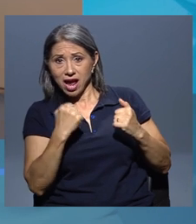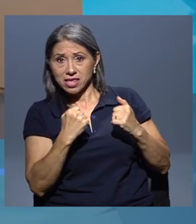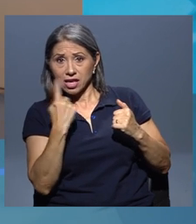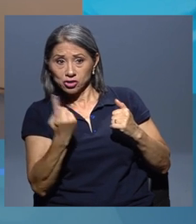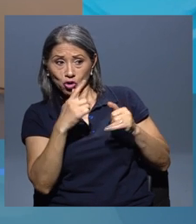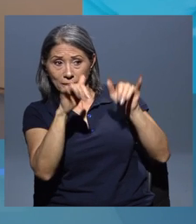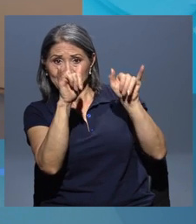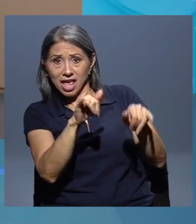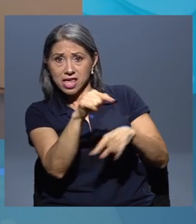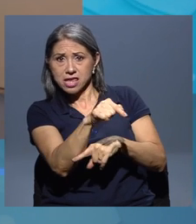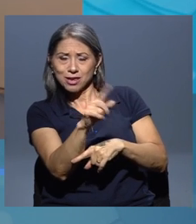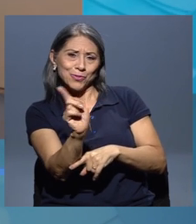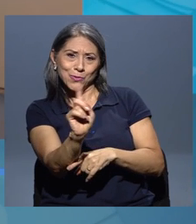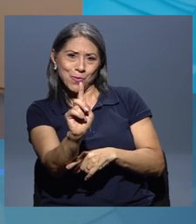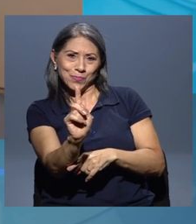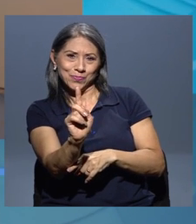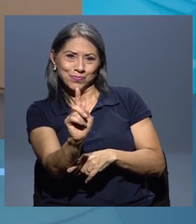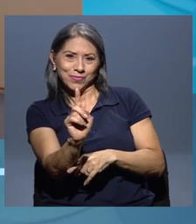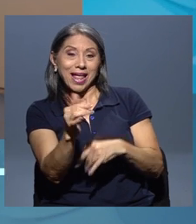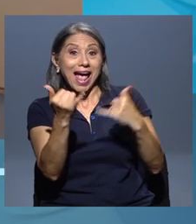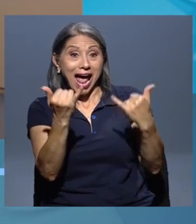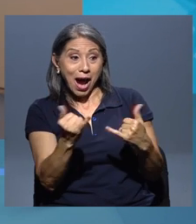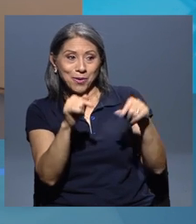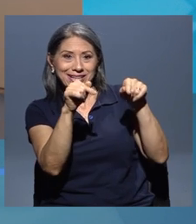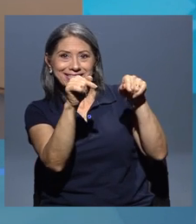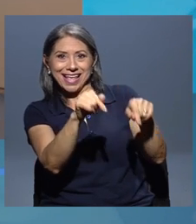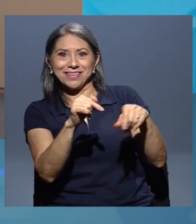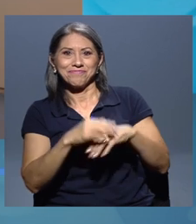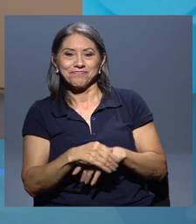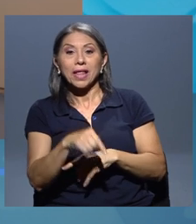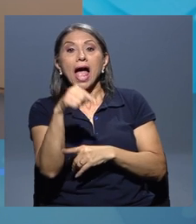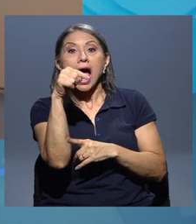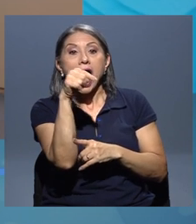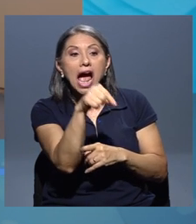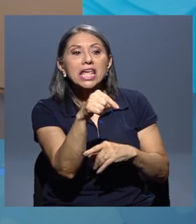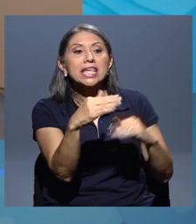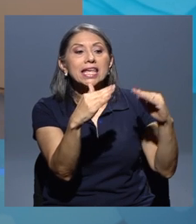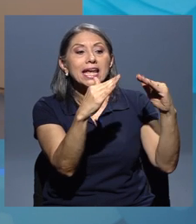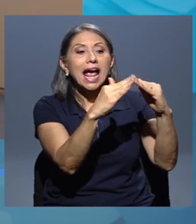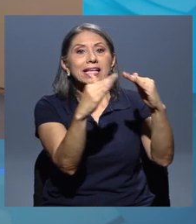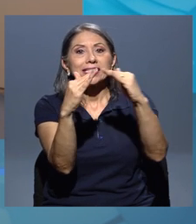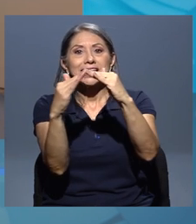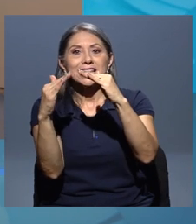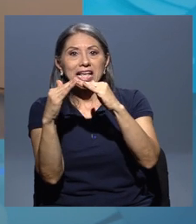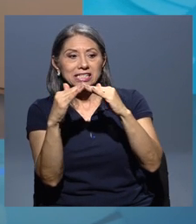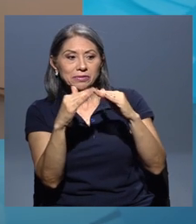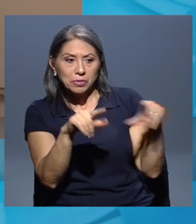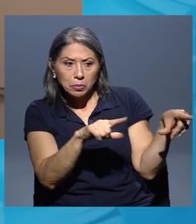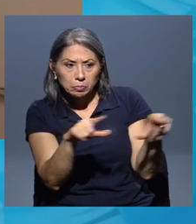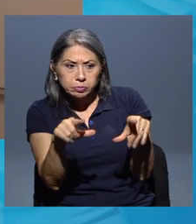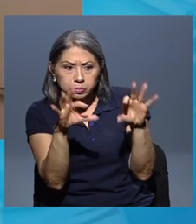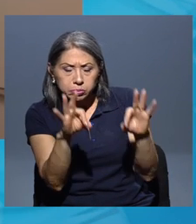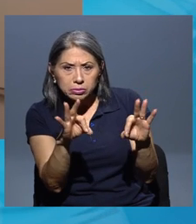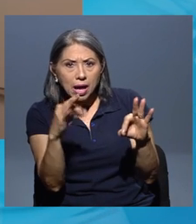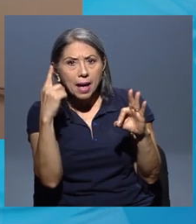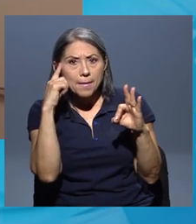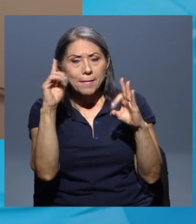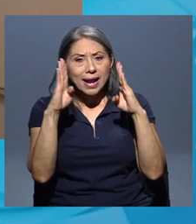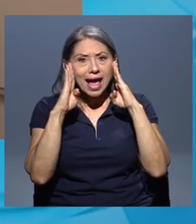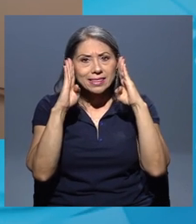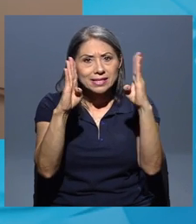es las casitas que se han acondicionado para dar atención odontológica y las clínicas dentales